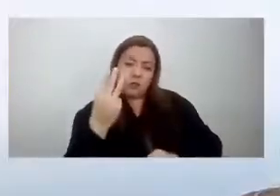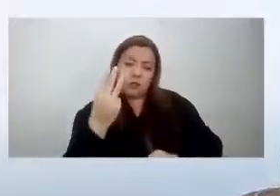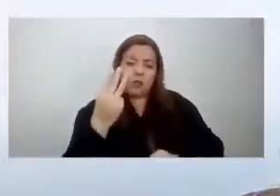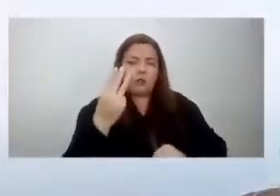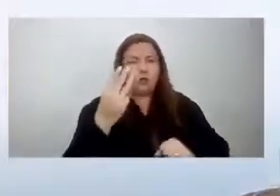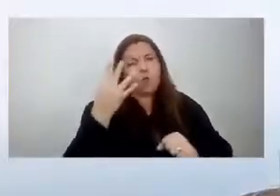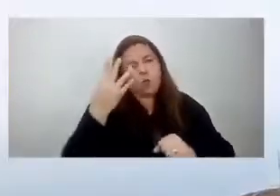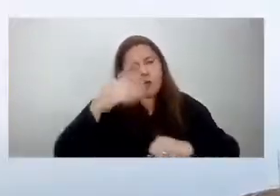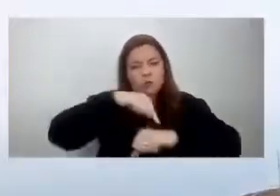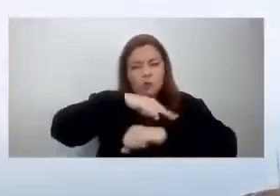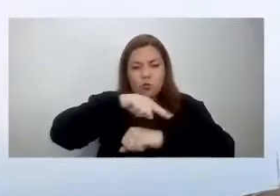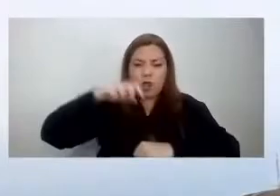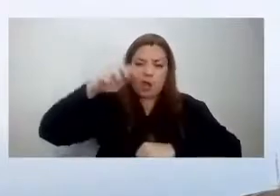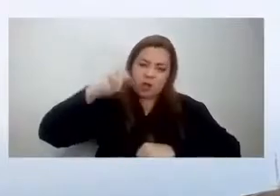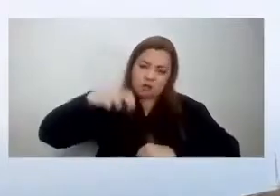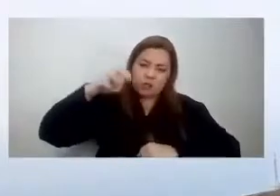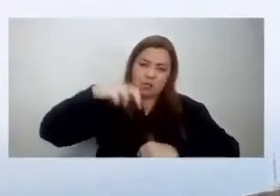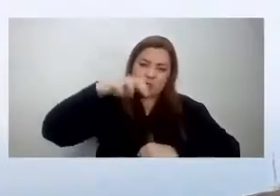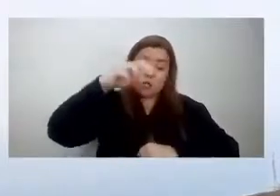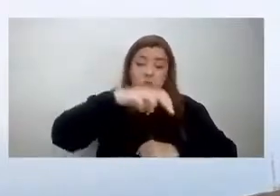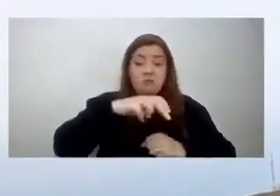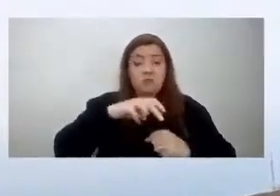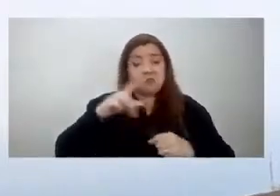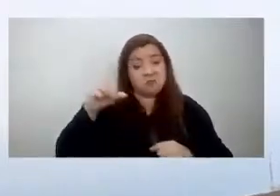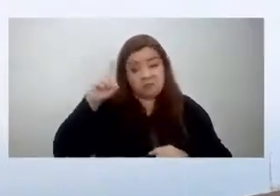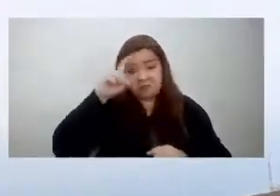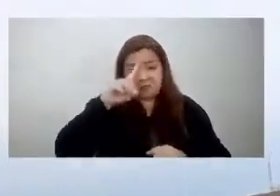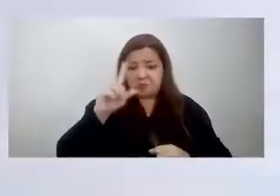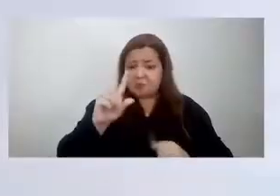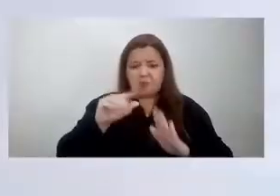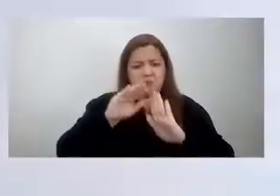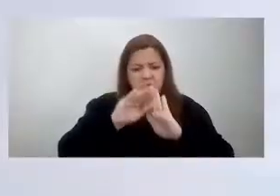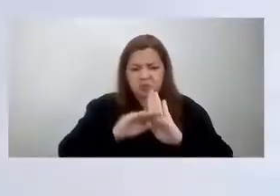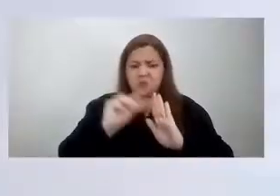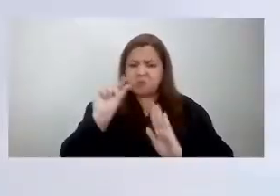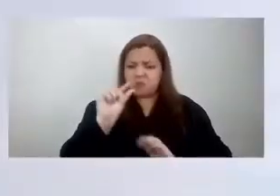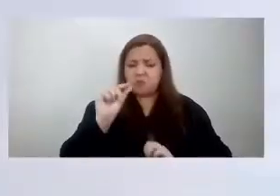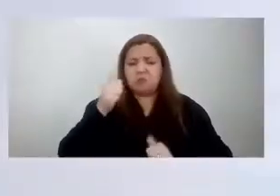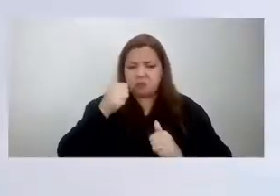caminata con una dificultad baja lo